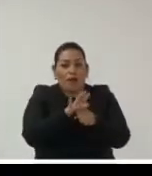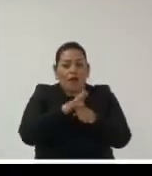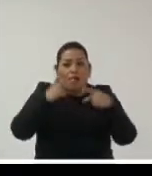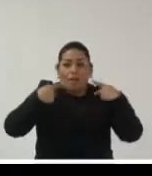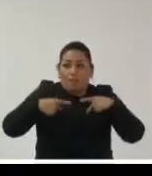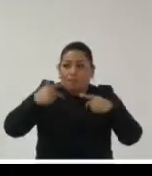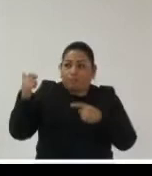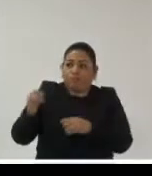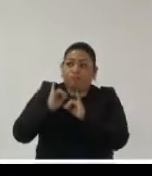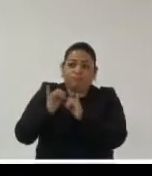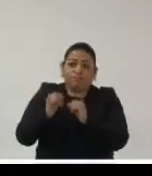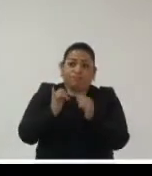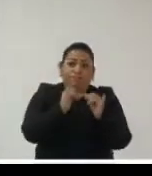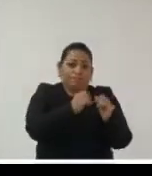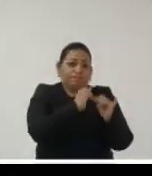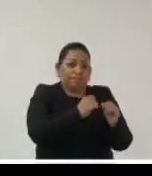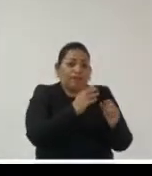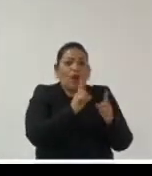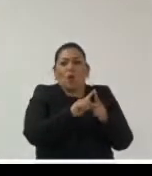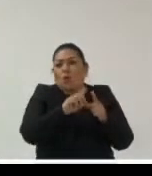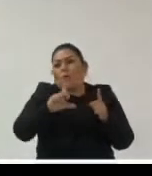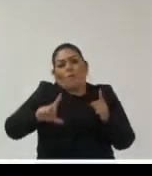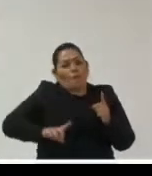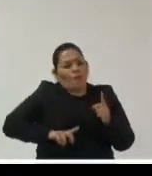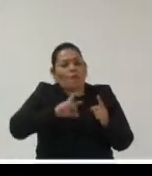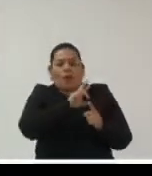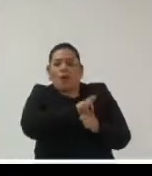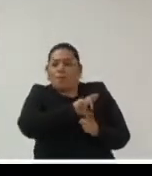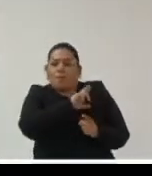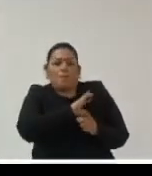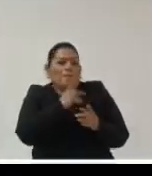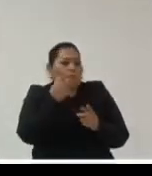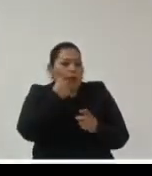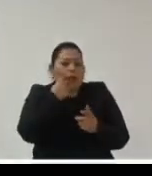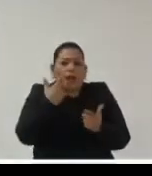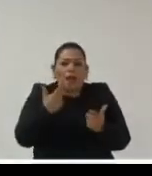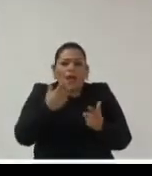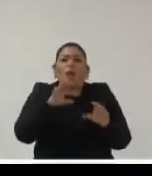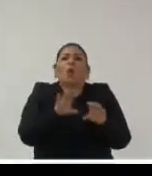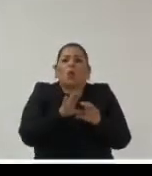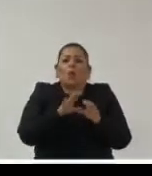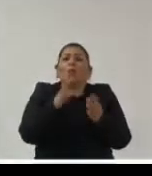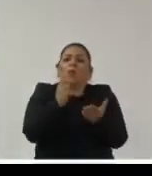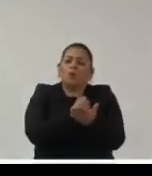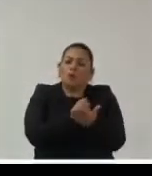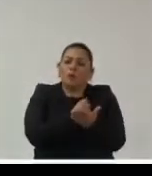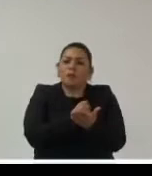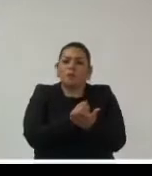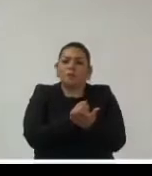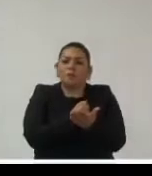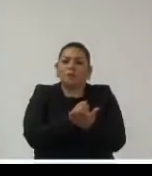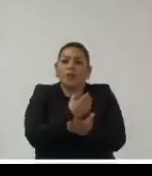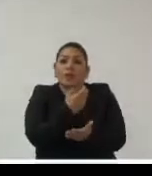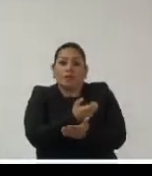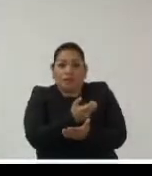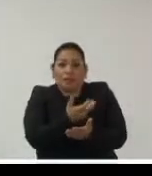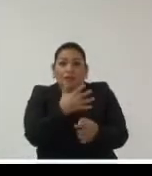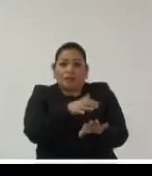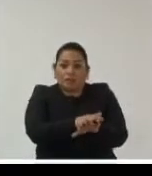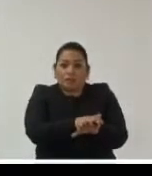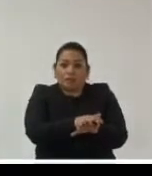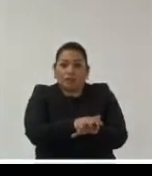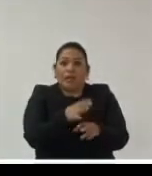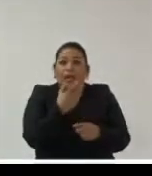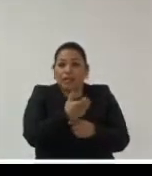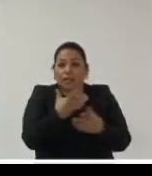sea en el sector público sea en el sector privado cómo vamos a lograr que esa integridad